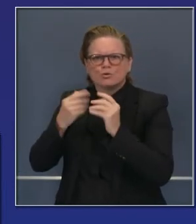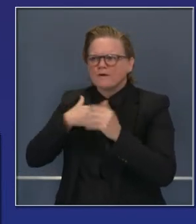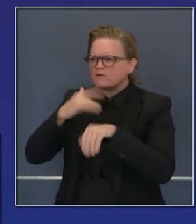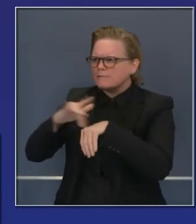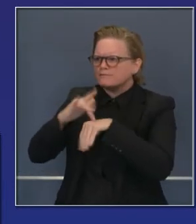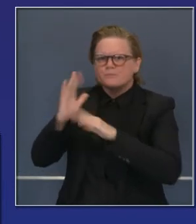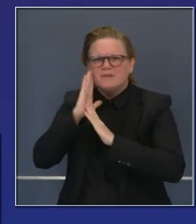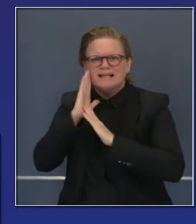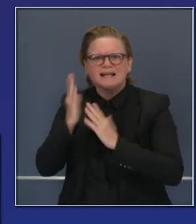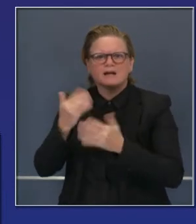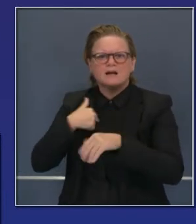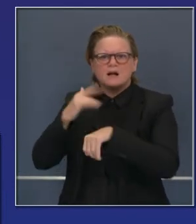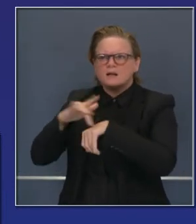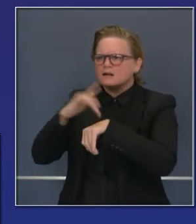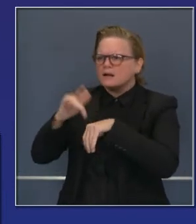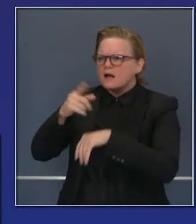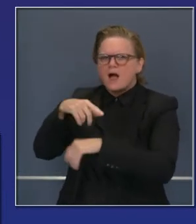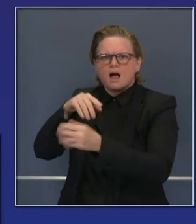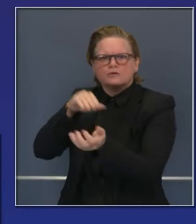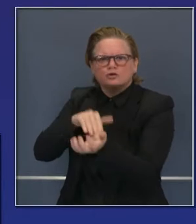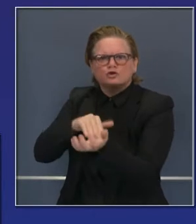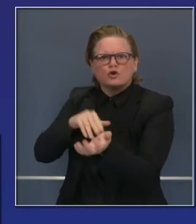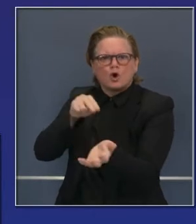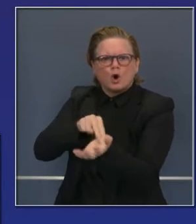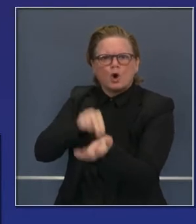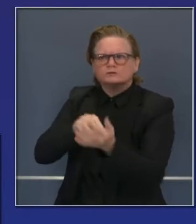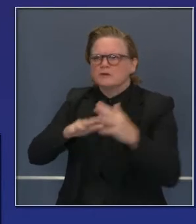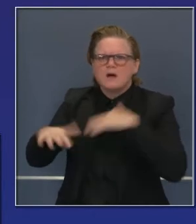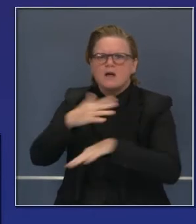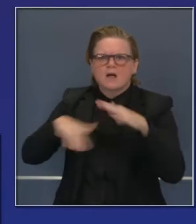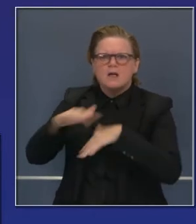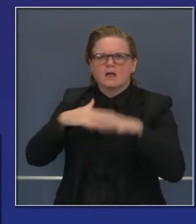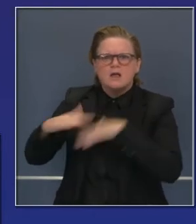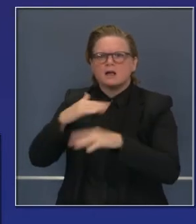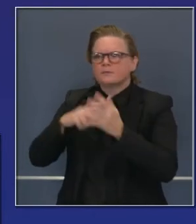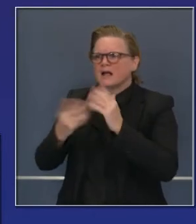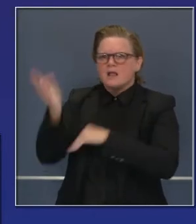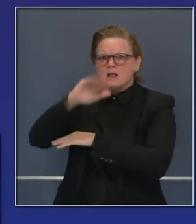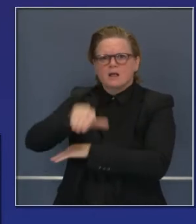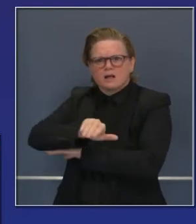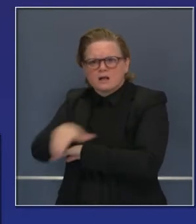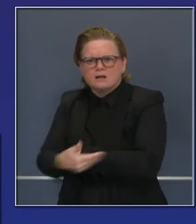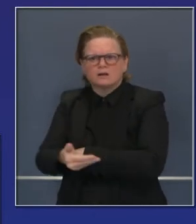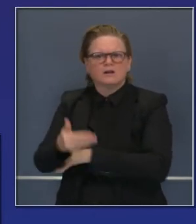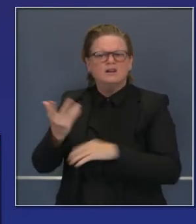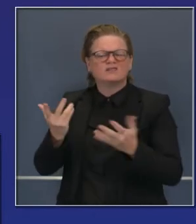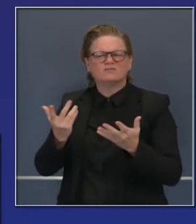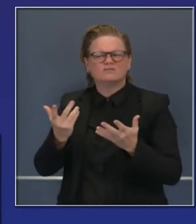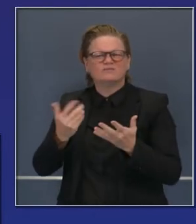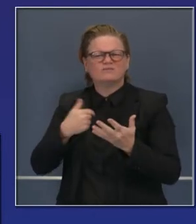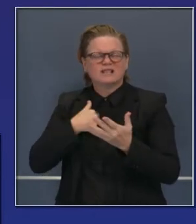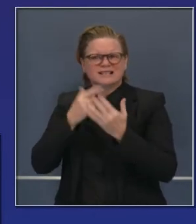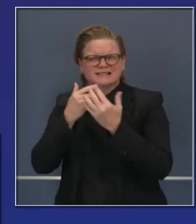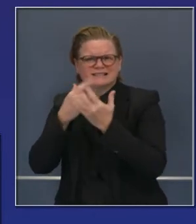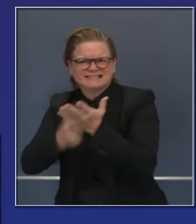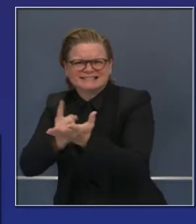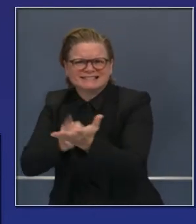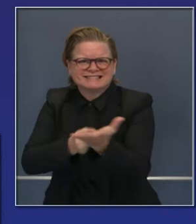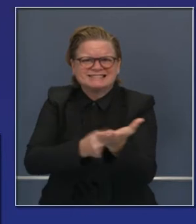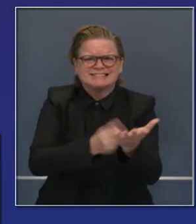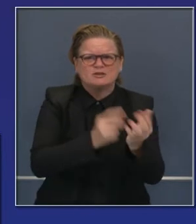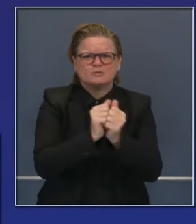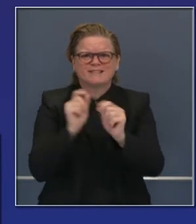de casos. Todos los días, francamente, sigo trabajando con funcionarios de salubridad por el estado para entender